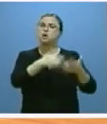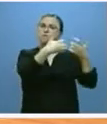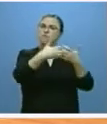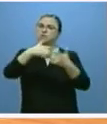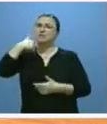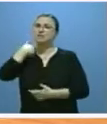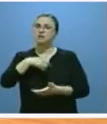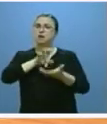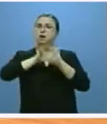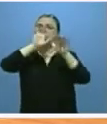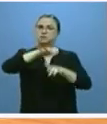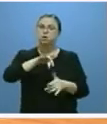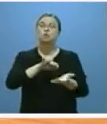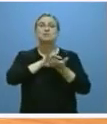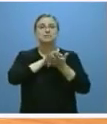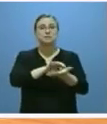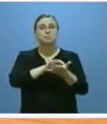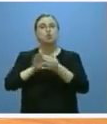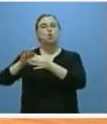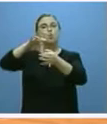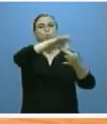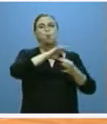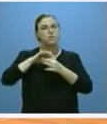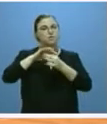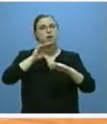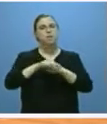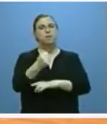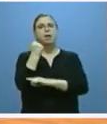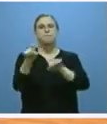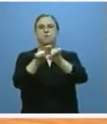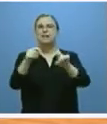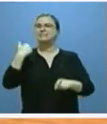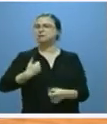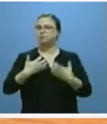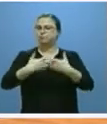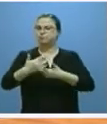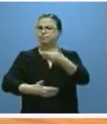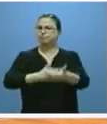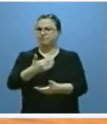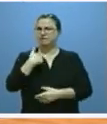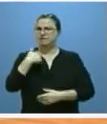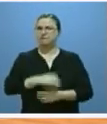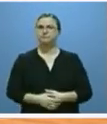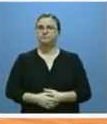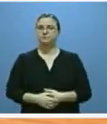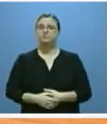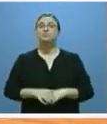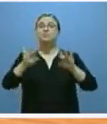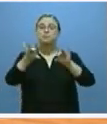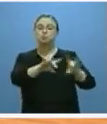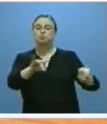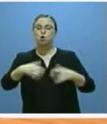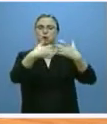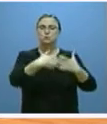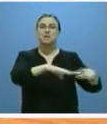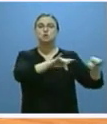territoriales de la Junta el servicio unificado de apoyo empresarial. En materia de suelo industrial y tecnológico